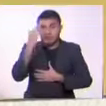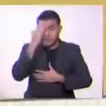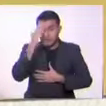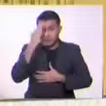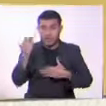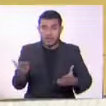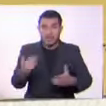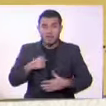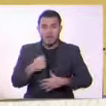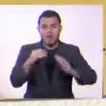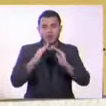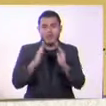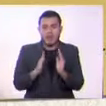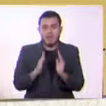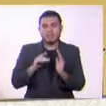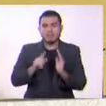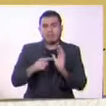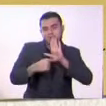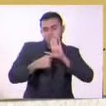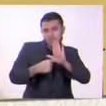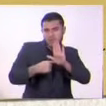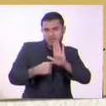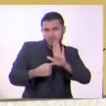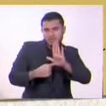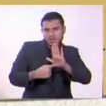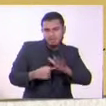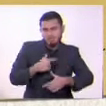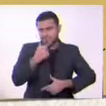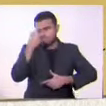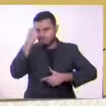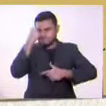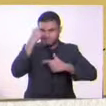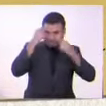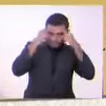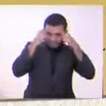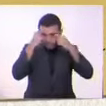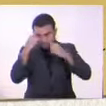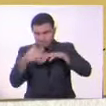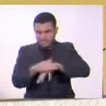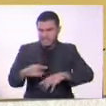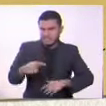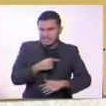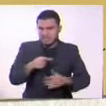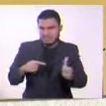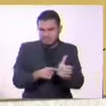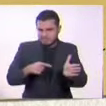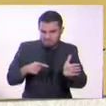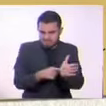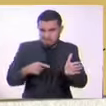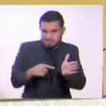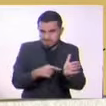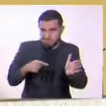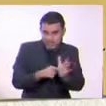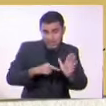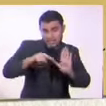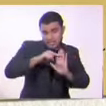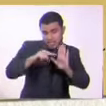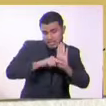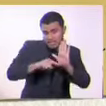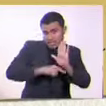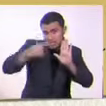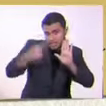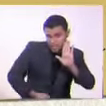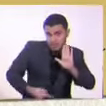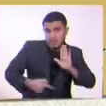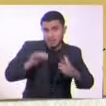Cuando Casa de Muñecas se publicó generó gran controversia, ya que criticaba fuertemente las normas matrimoniales del siglo